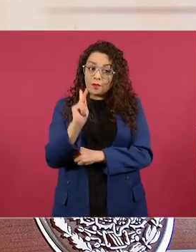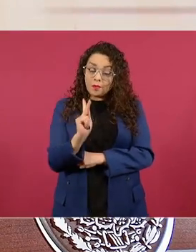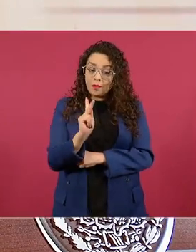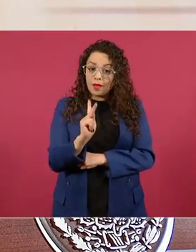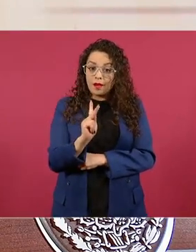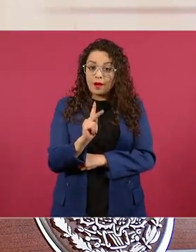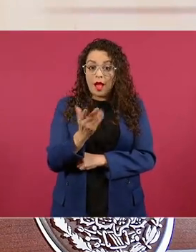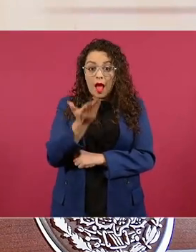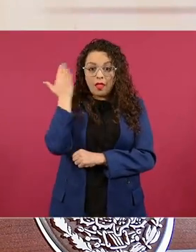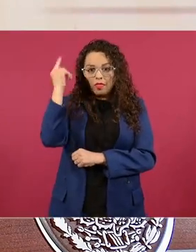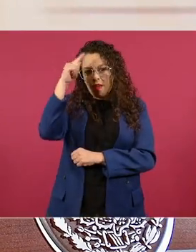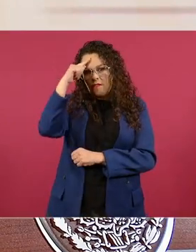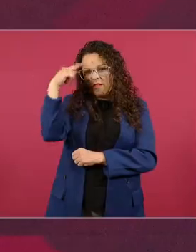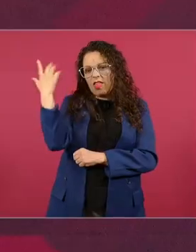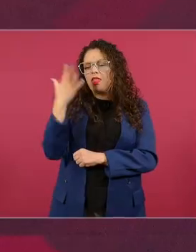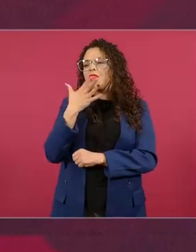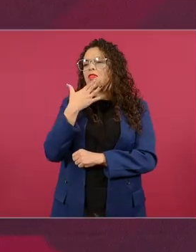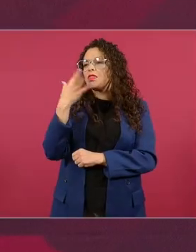a su favor